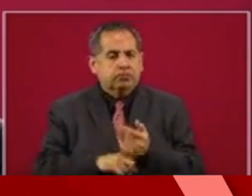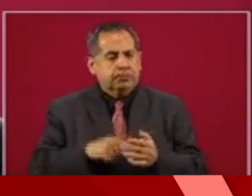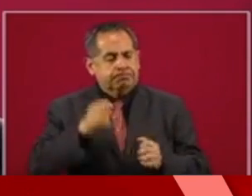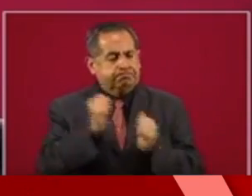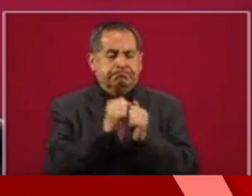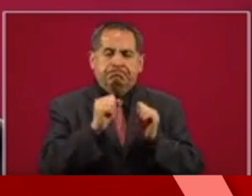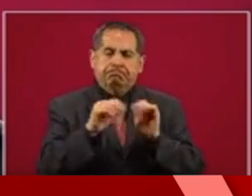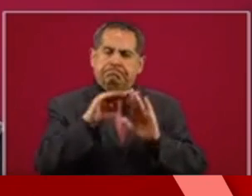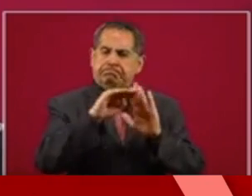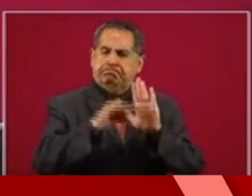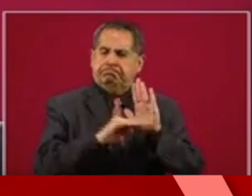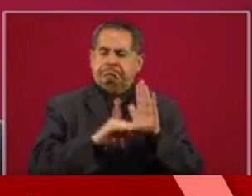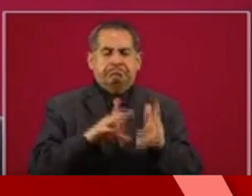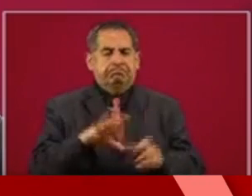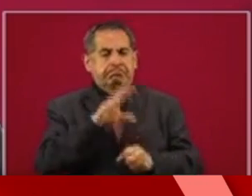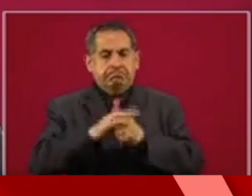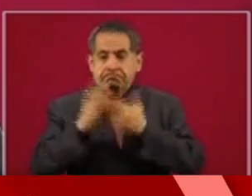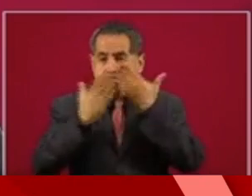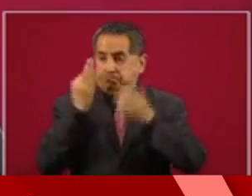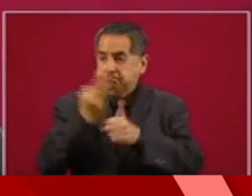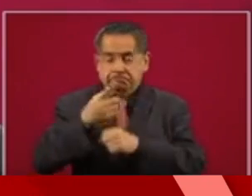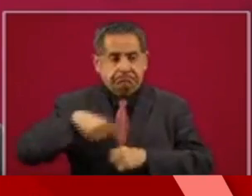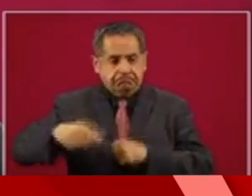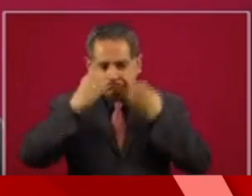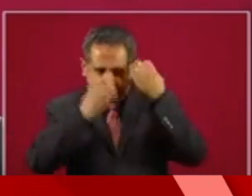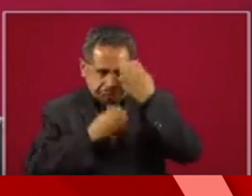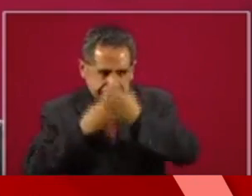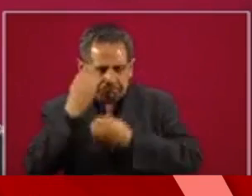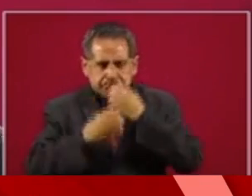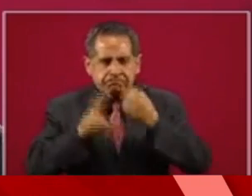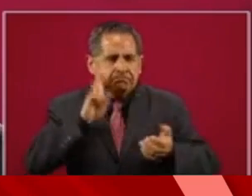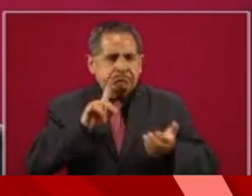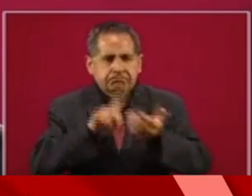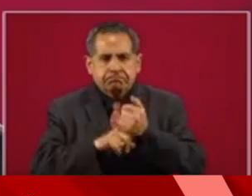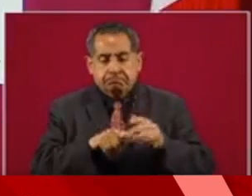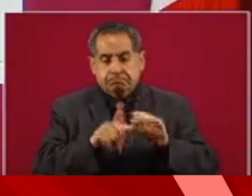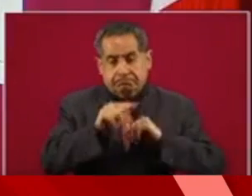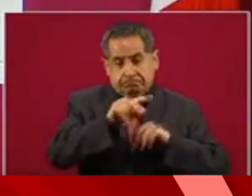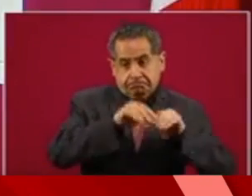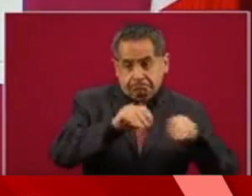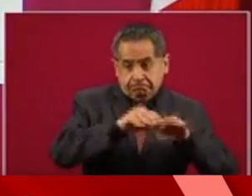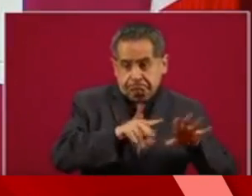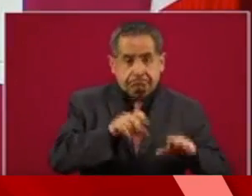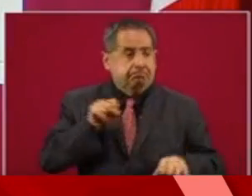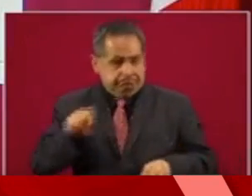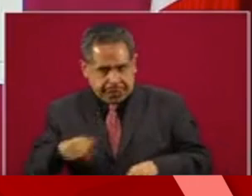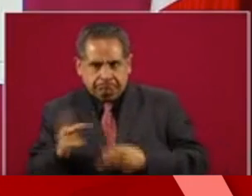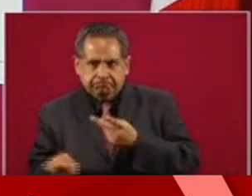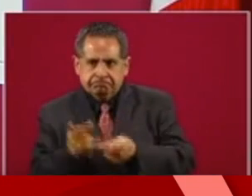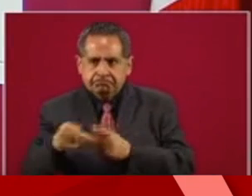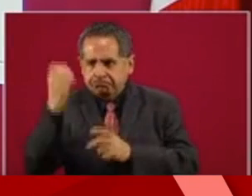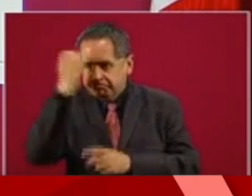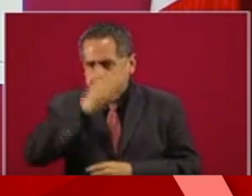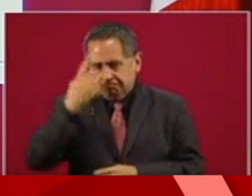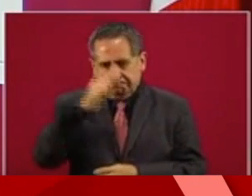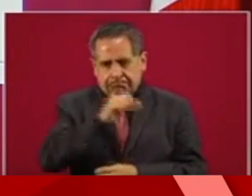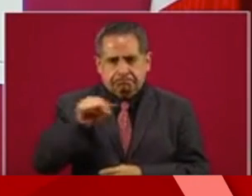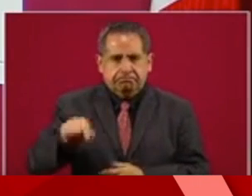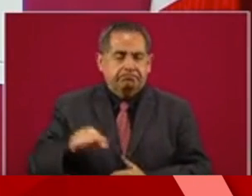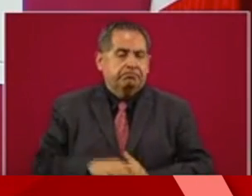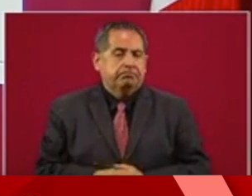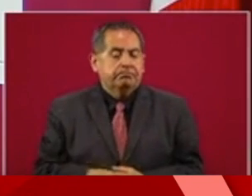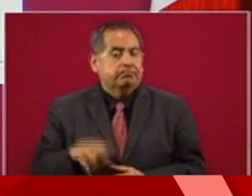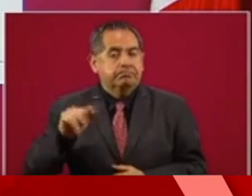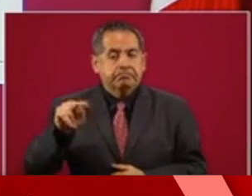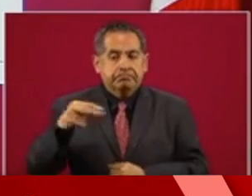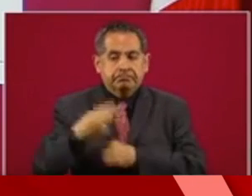curricular y los estudiantes serán evaluados sobre sus contenidos en su momento. Los canales